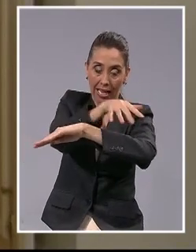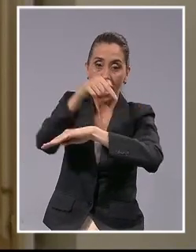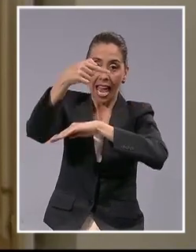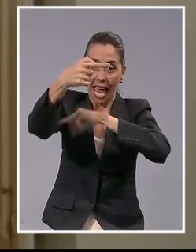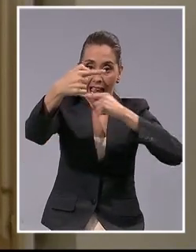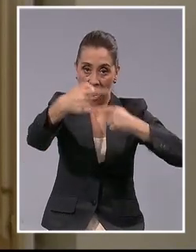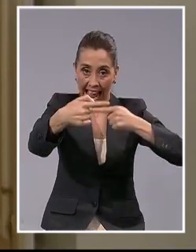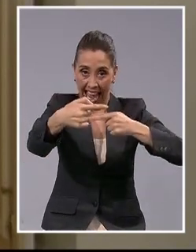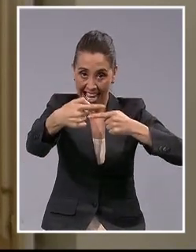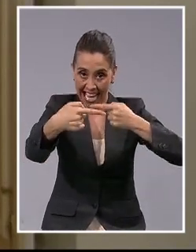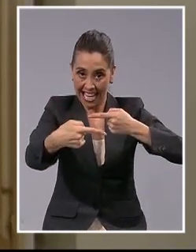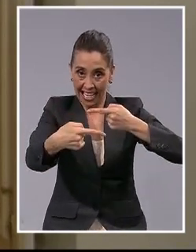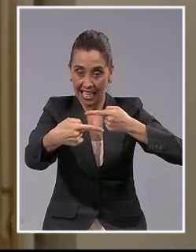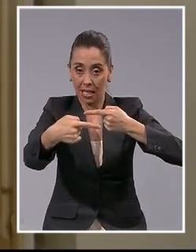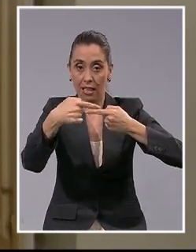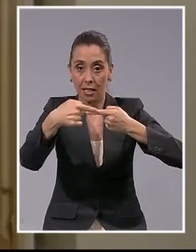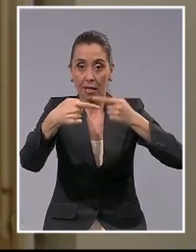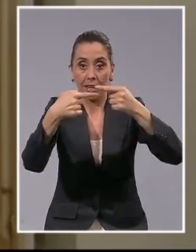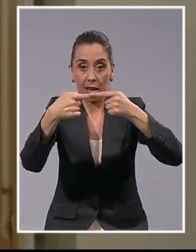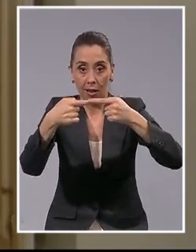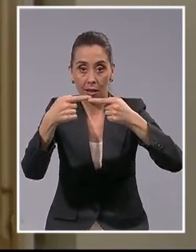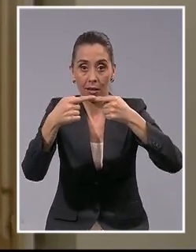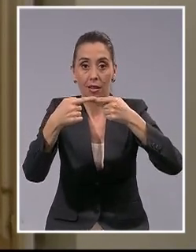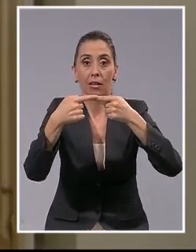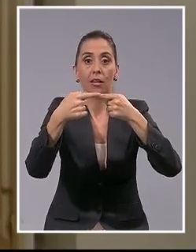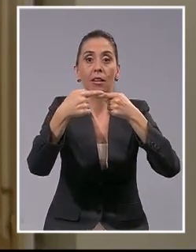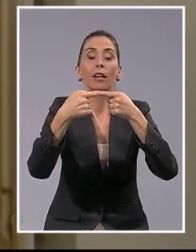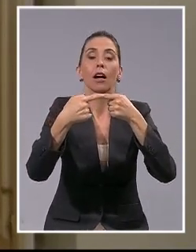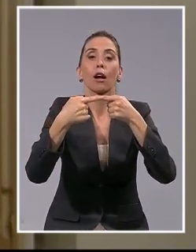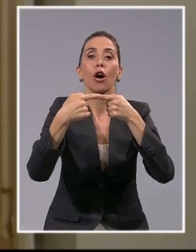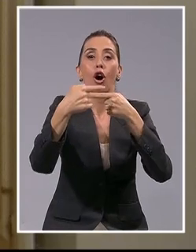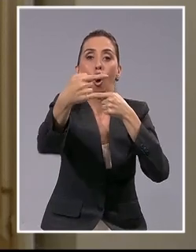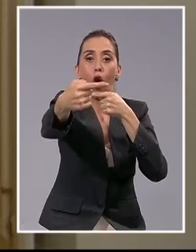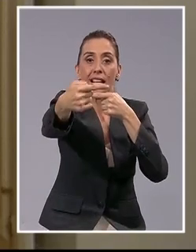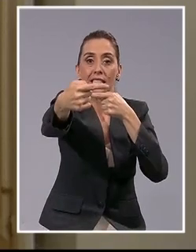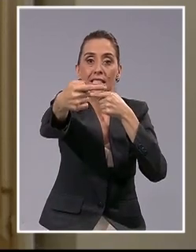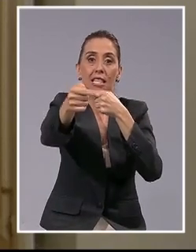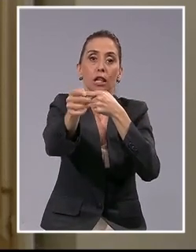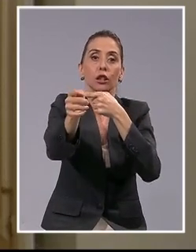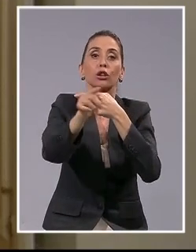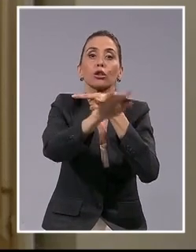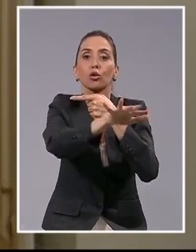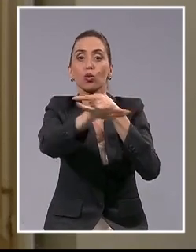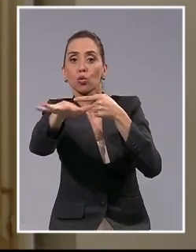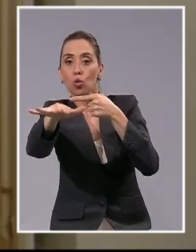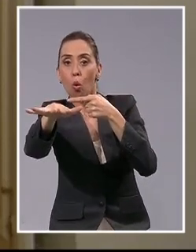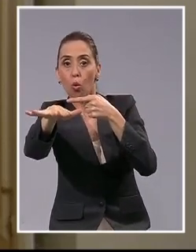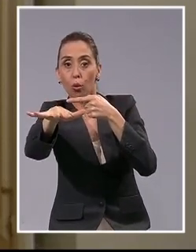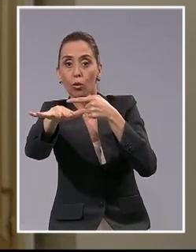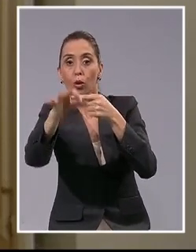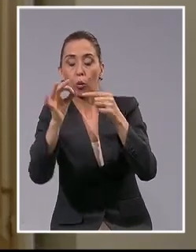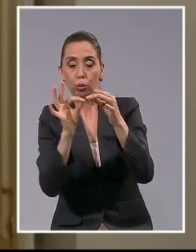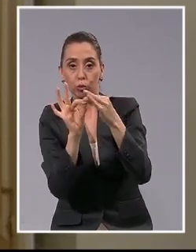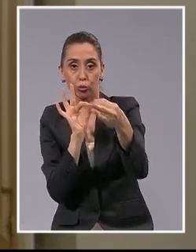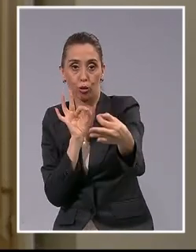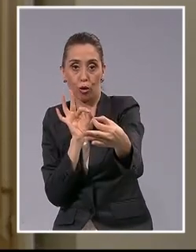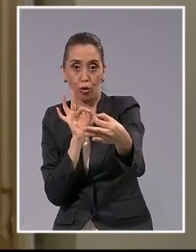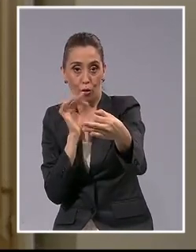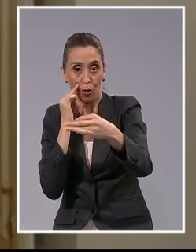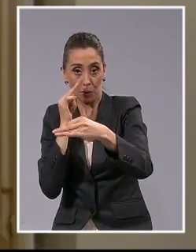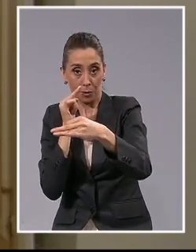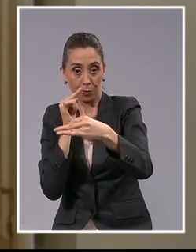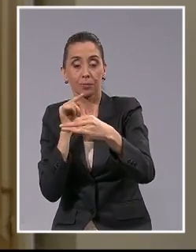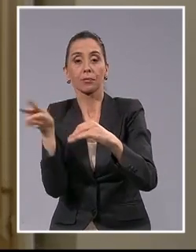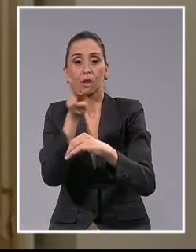de ese punto, la zona al oeste y al sur de la línea equidistante de las líneas de